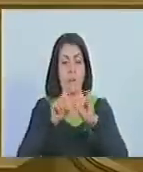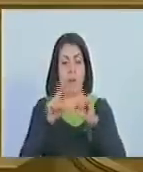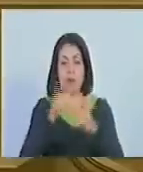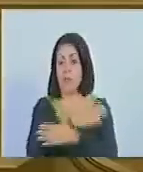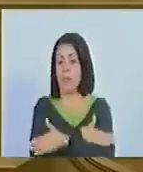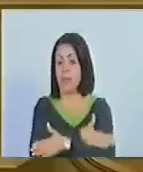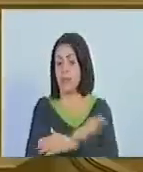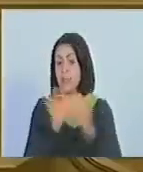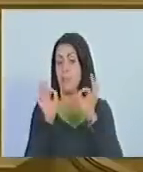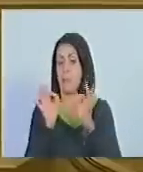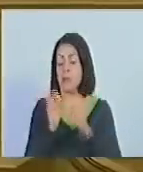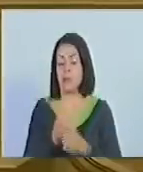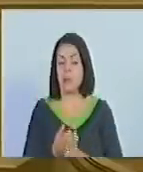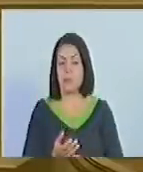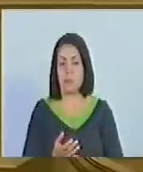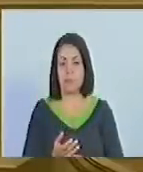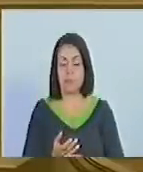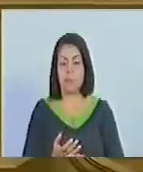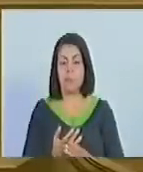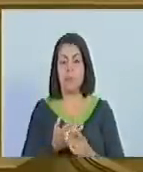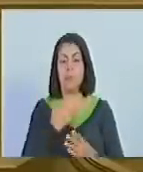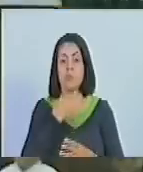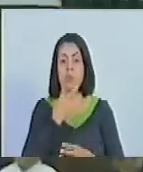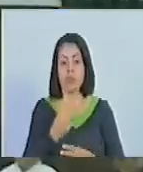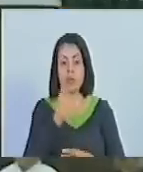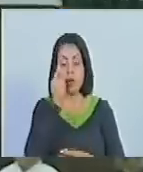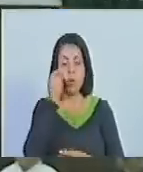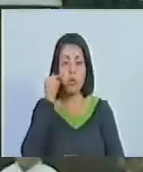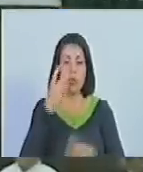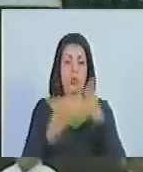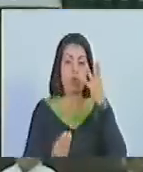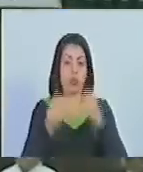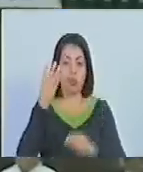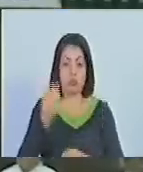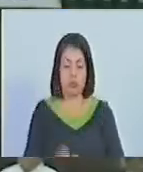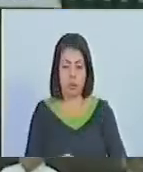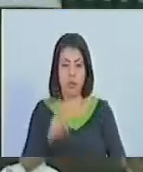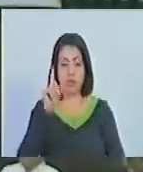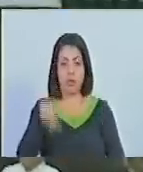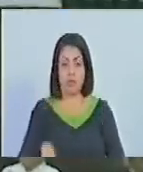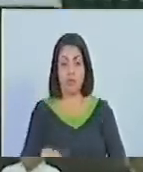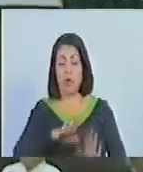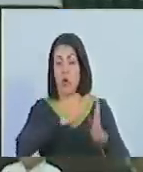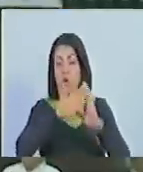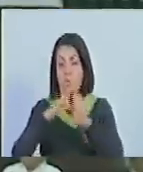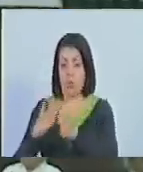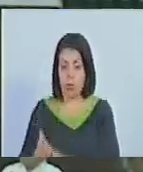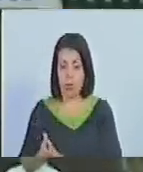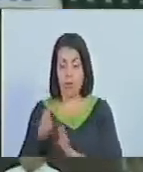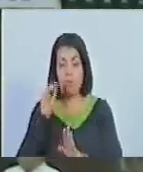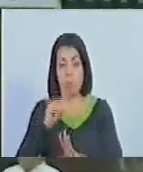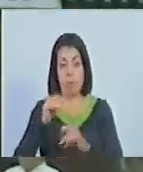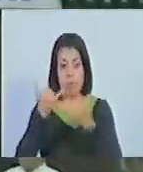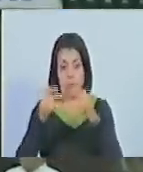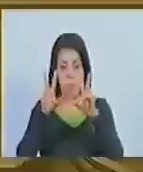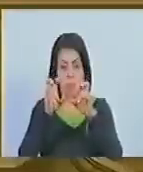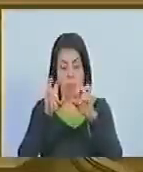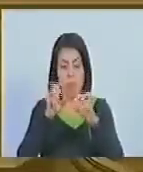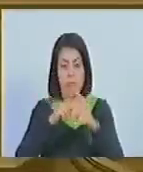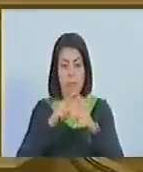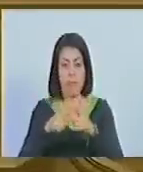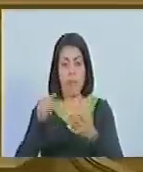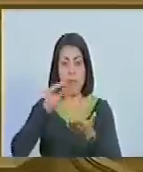felicito especialmente a los voceros y voceras de los consejos comunales, de las comunas que han sido recientemente